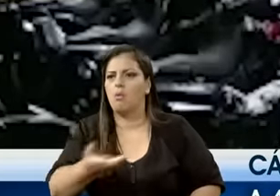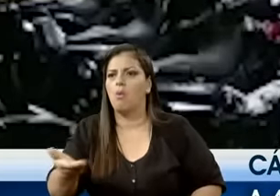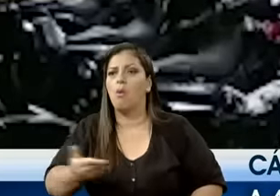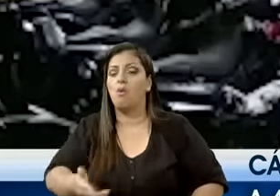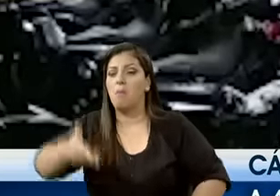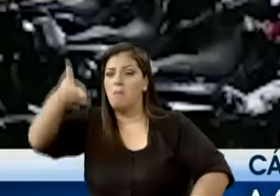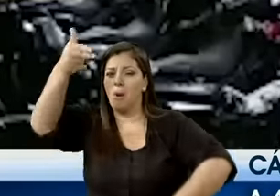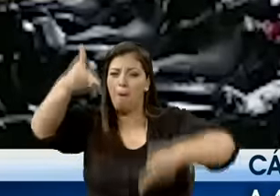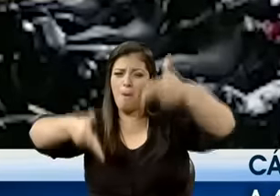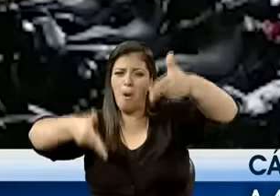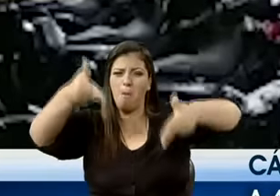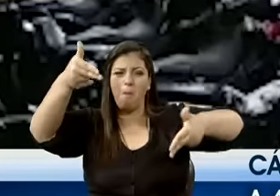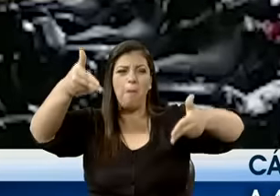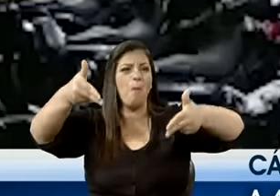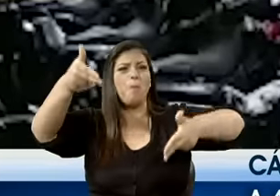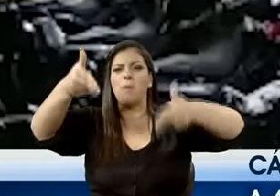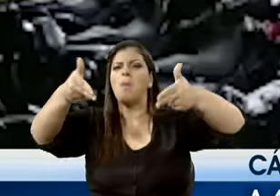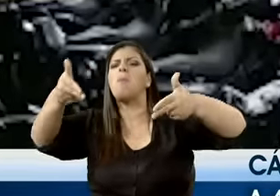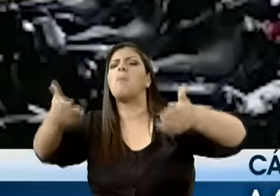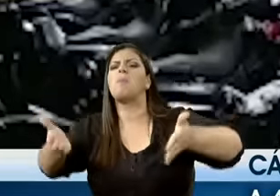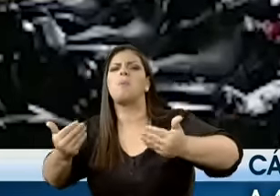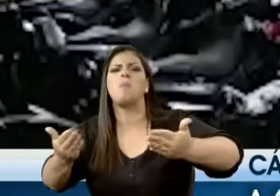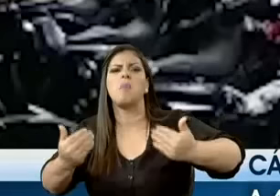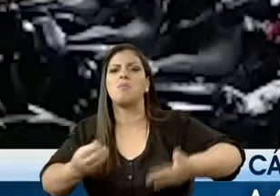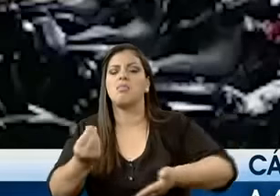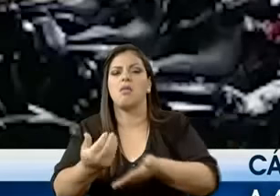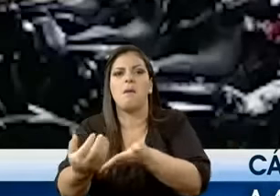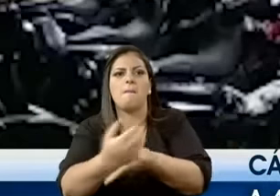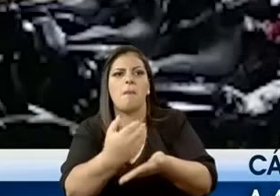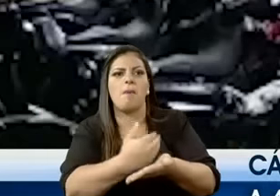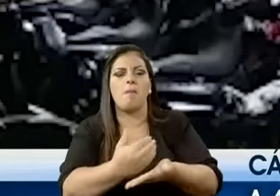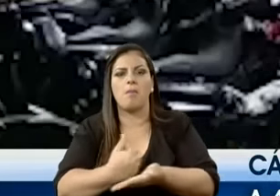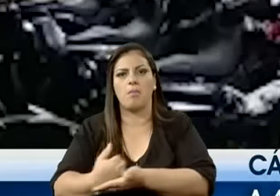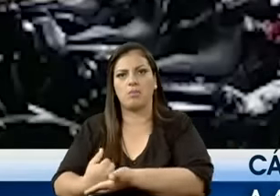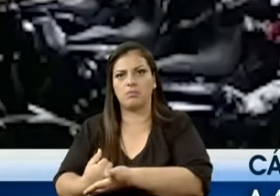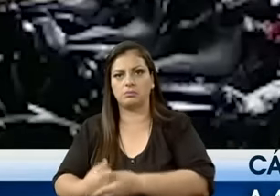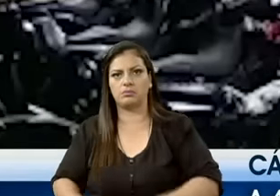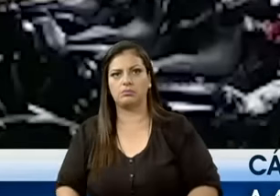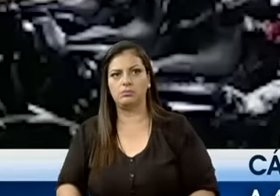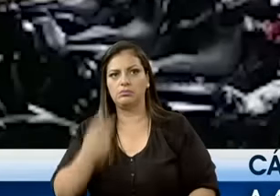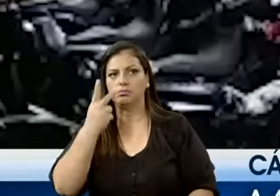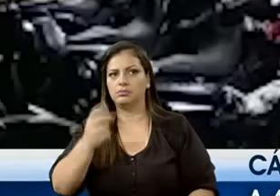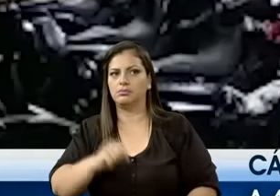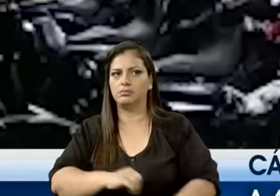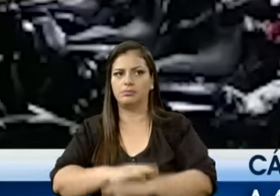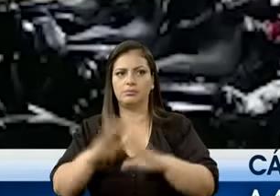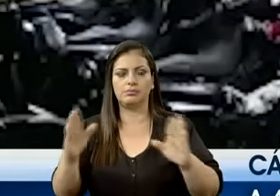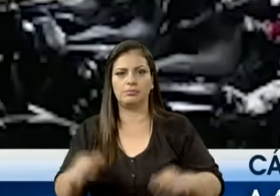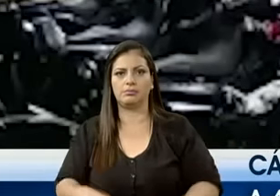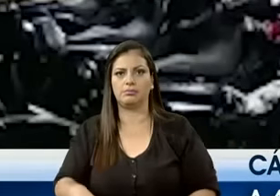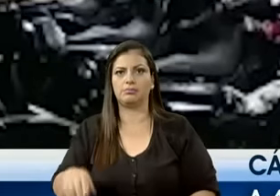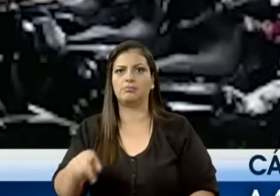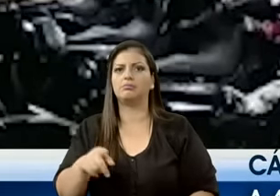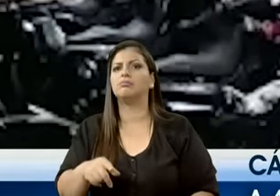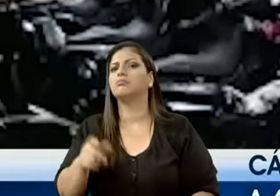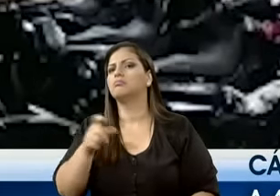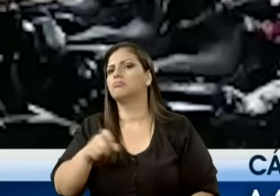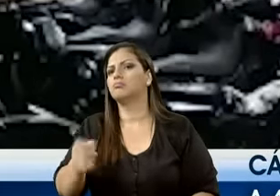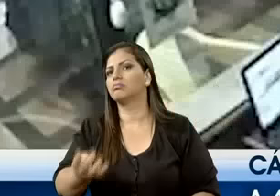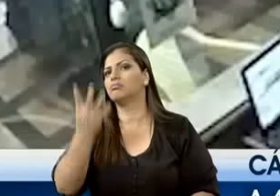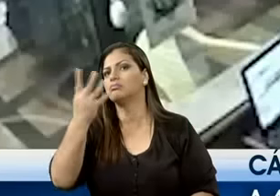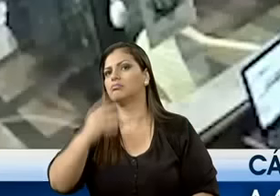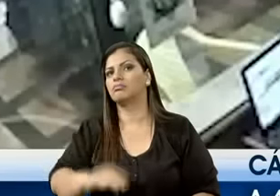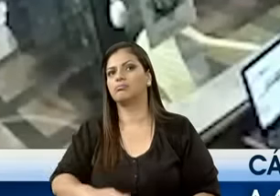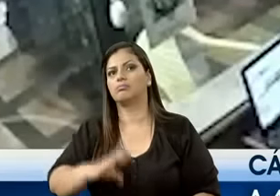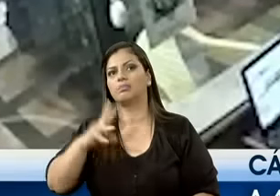recaudado que se encontraba en la caja. Ahí se aprecia todo el asunto. Entonces, ven las cámaras de seguridad,